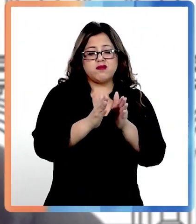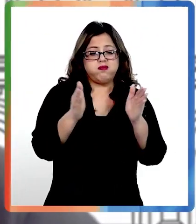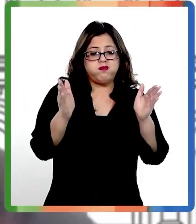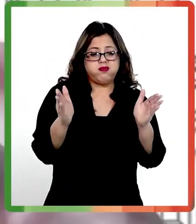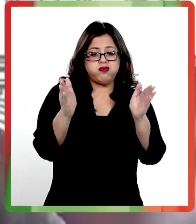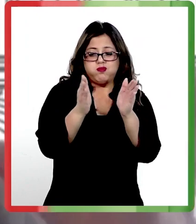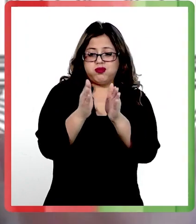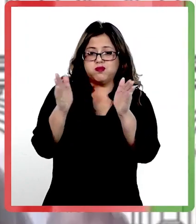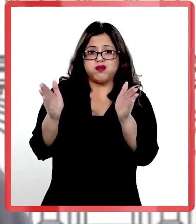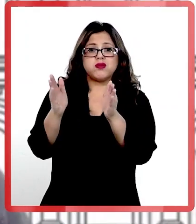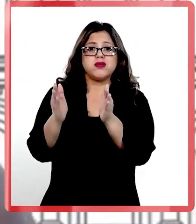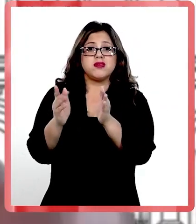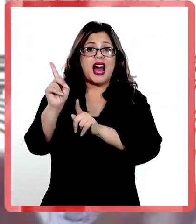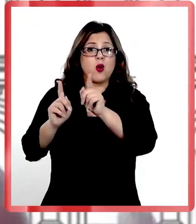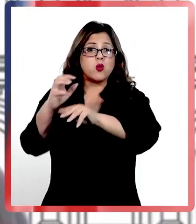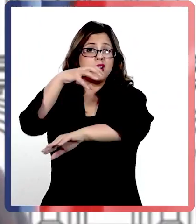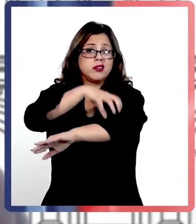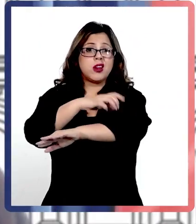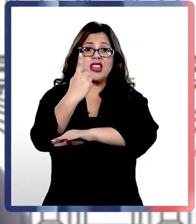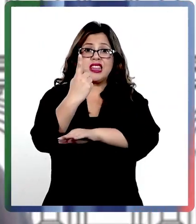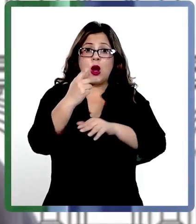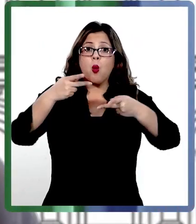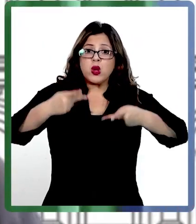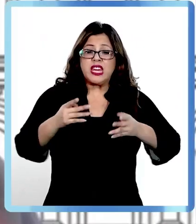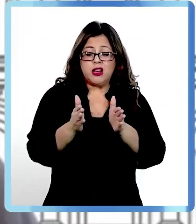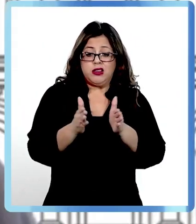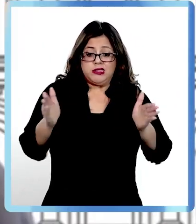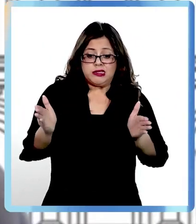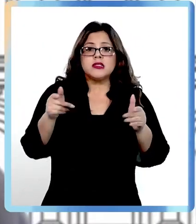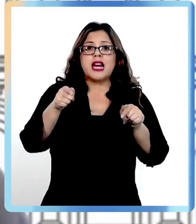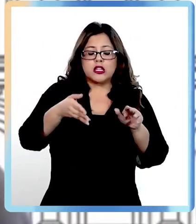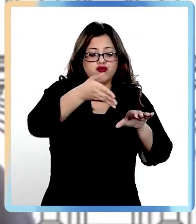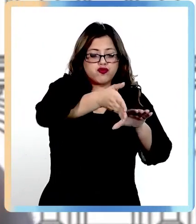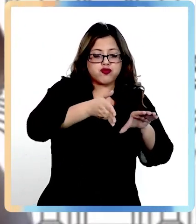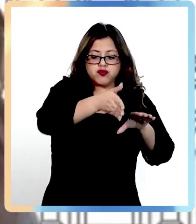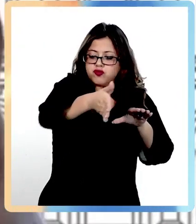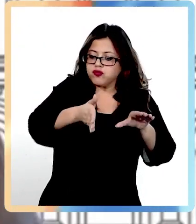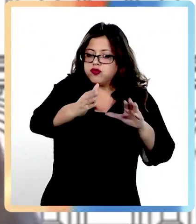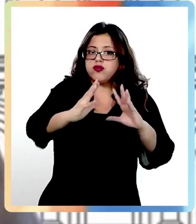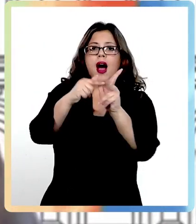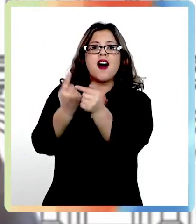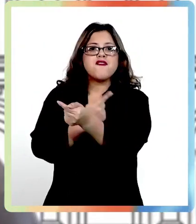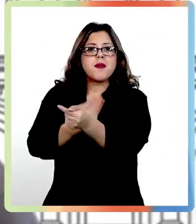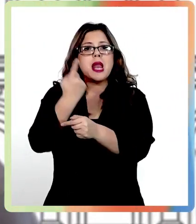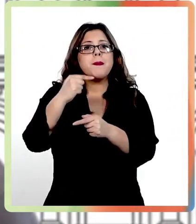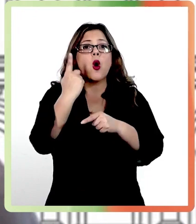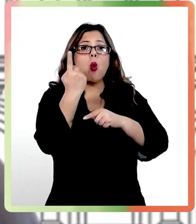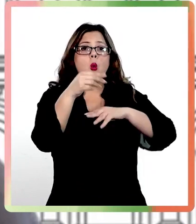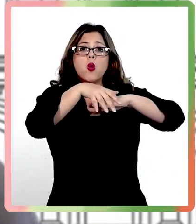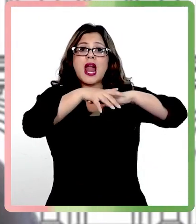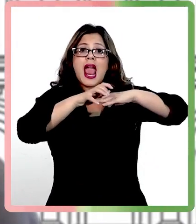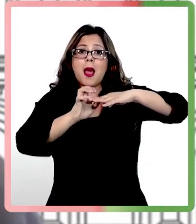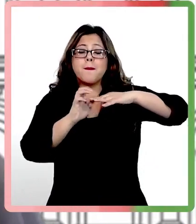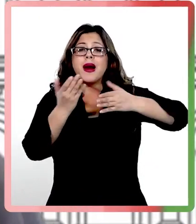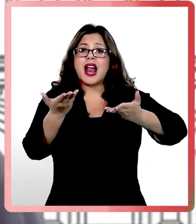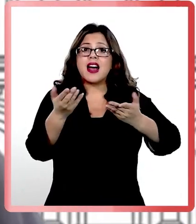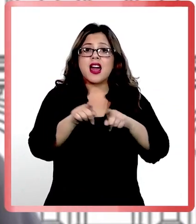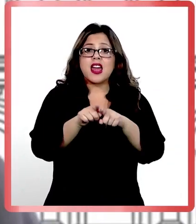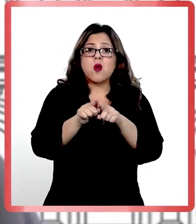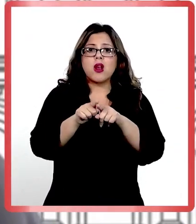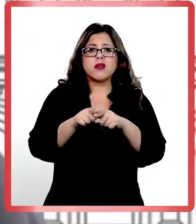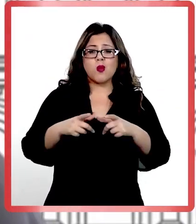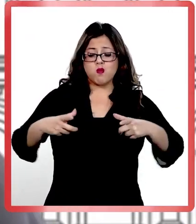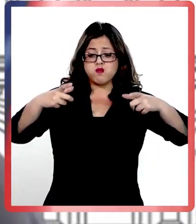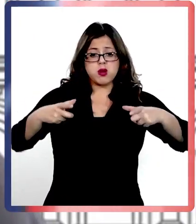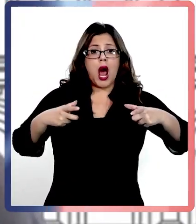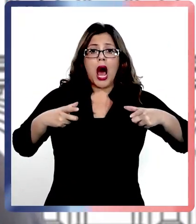regiones que hacen unas empanadas de un kilo. Eso es para compartir en familia. Pero una empanada es como tu plato de